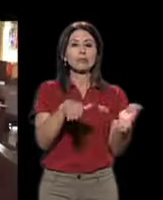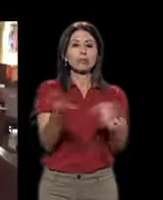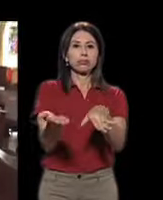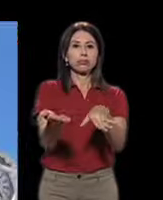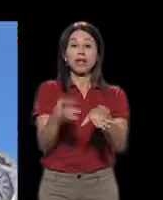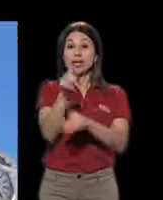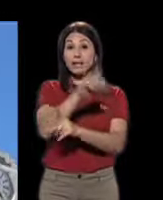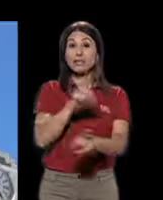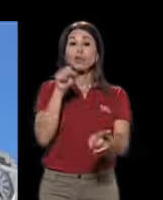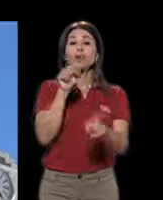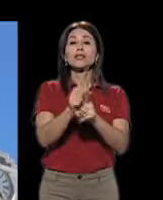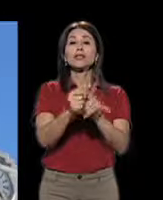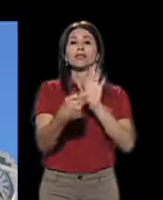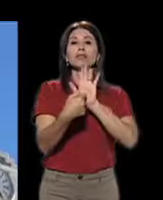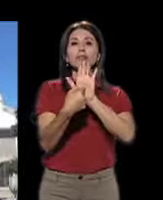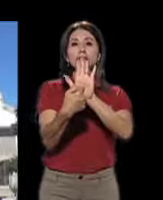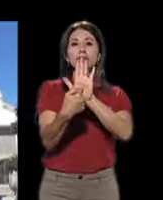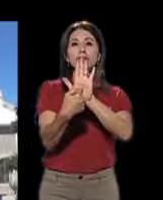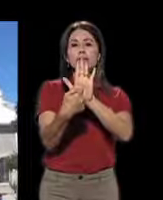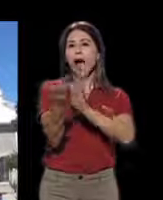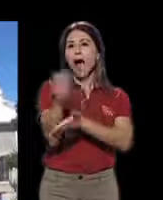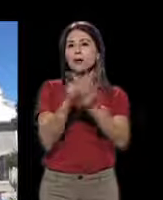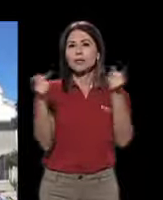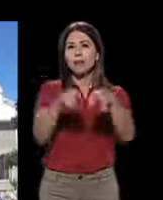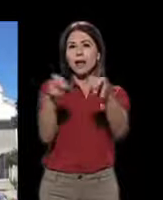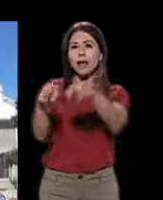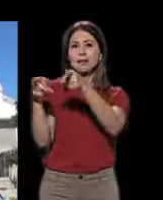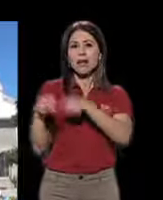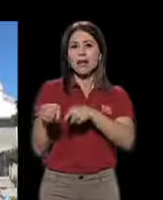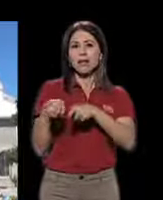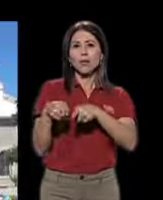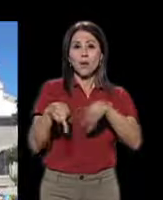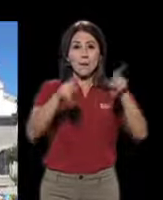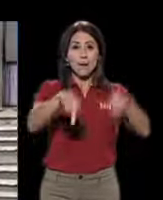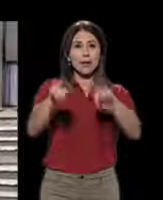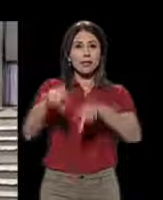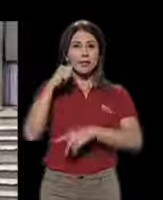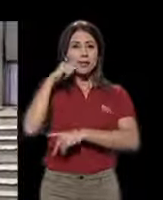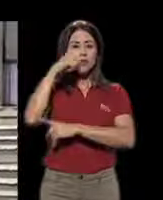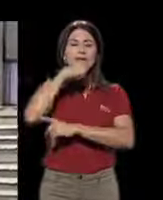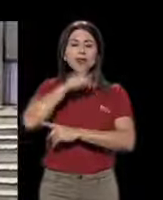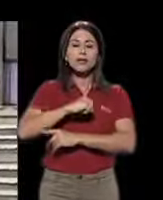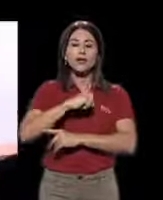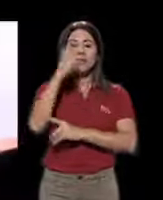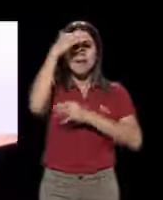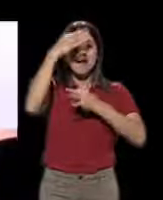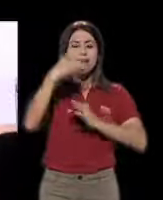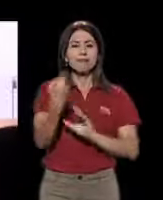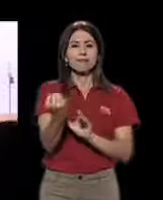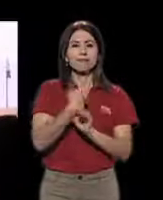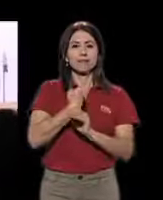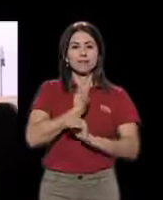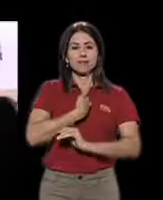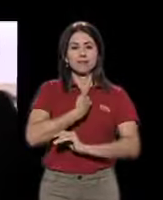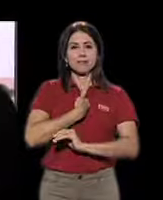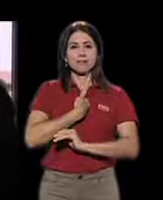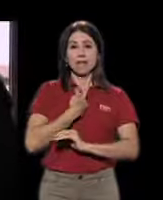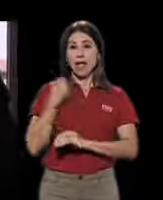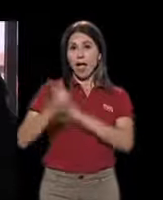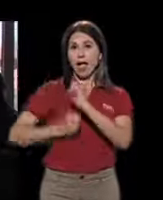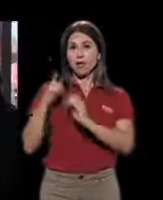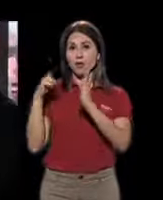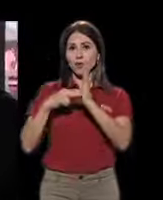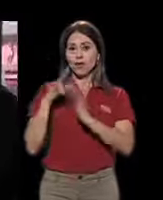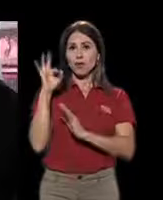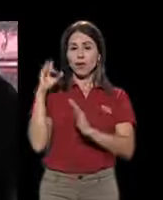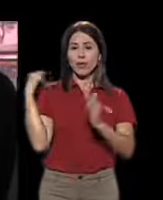hizo visible una realidad desconocida por muchos costarricenses, el suicidio en personas adultas mayores. Entre el 2009 y